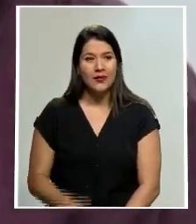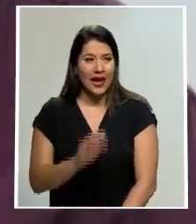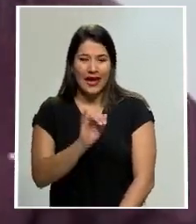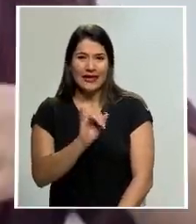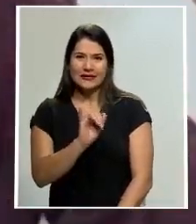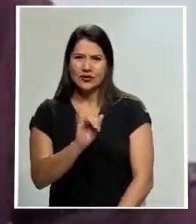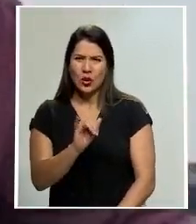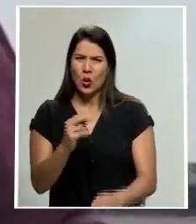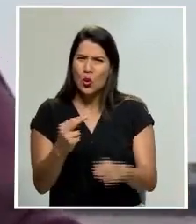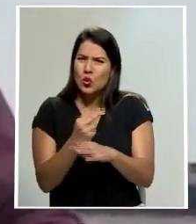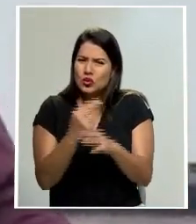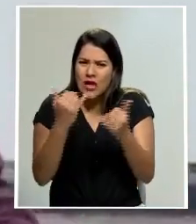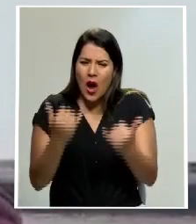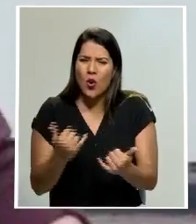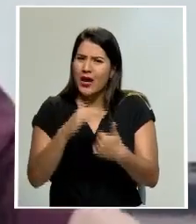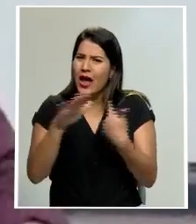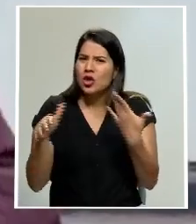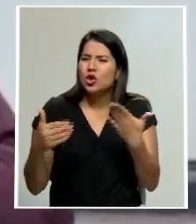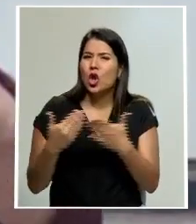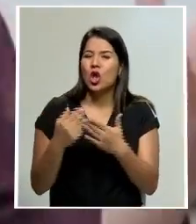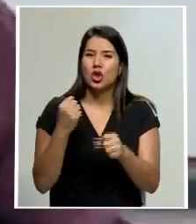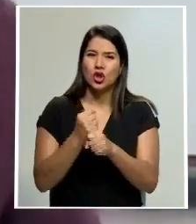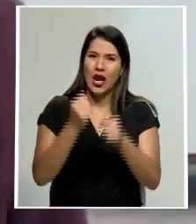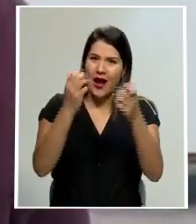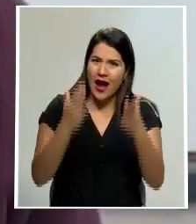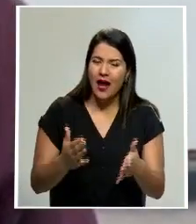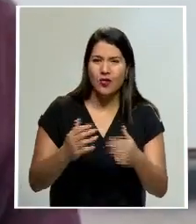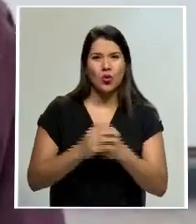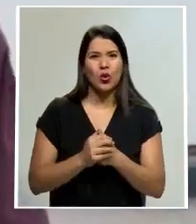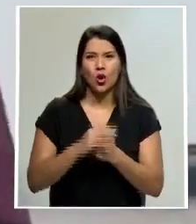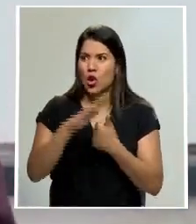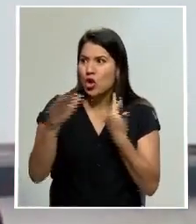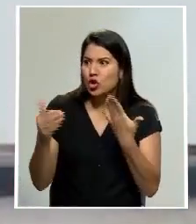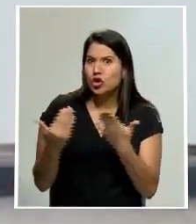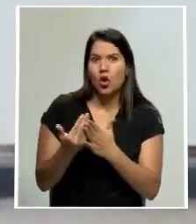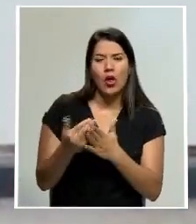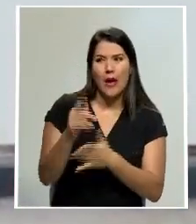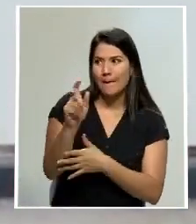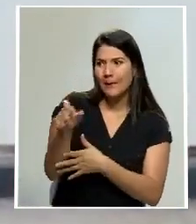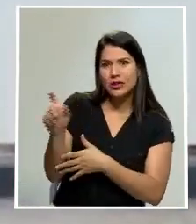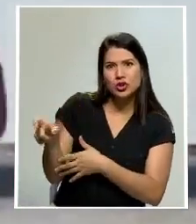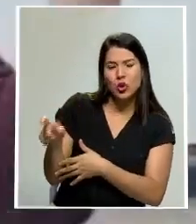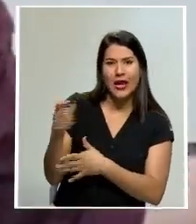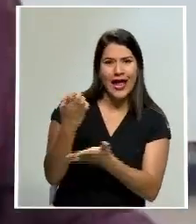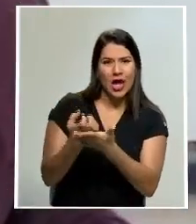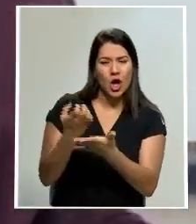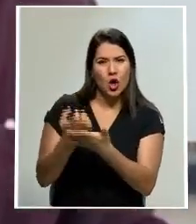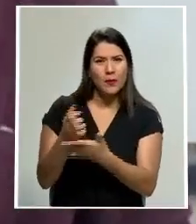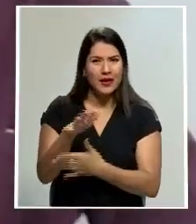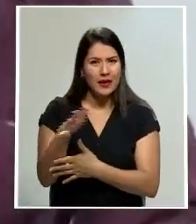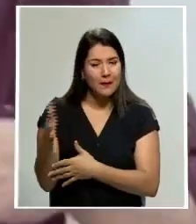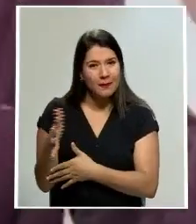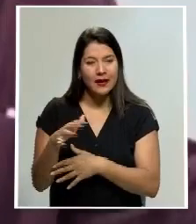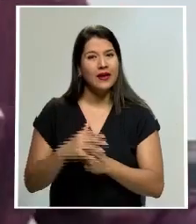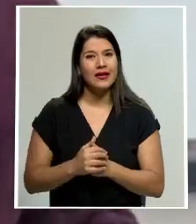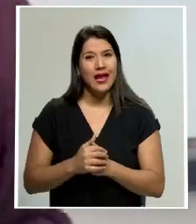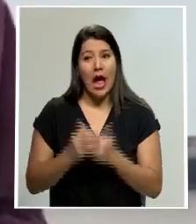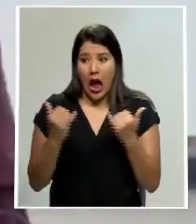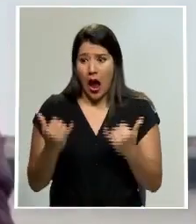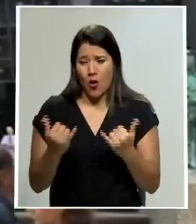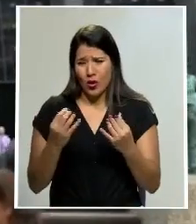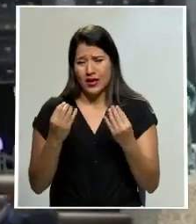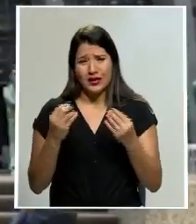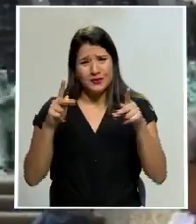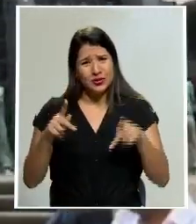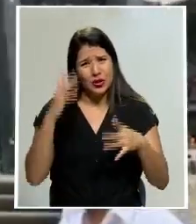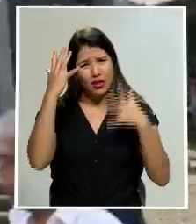usando todo el pueblo trabajador, todas las capas medias, agobiadas, digamos, por toda esta situación.